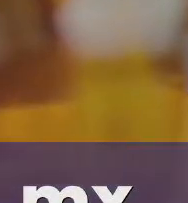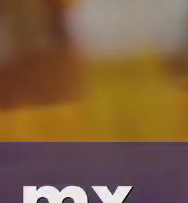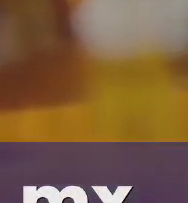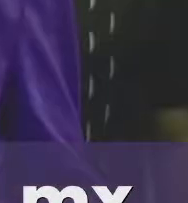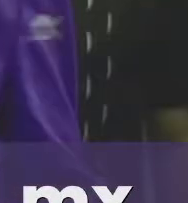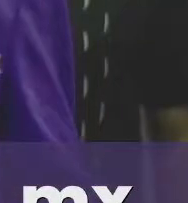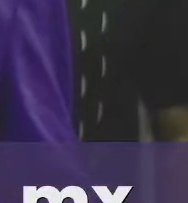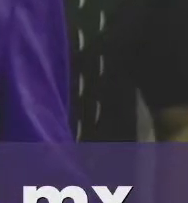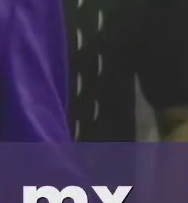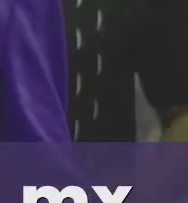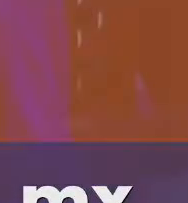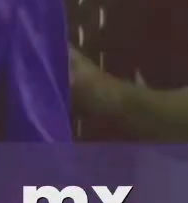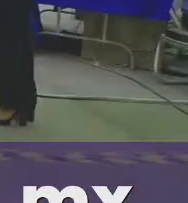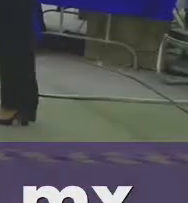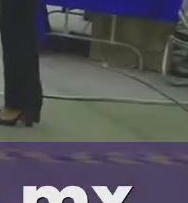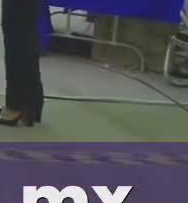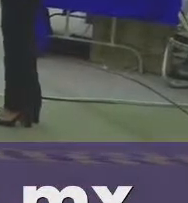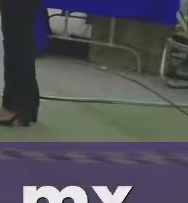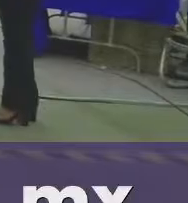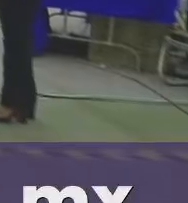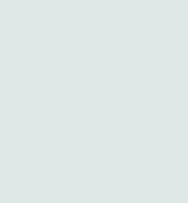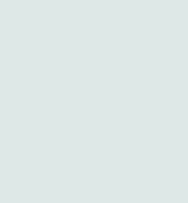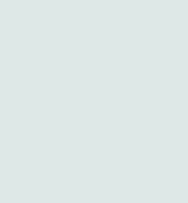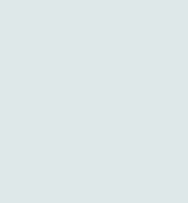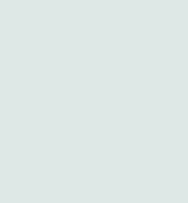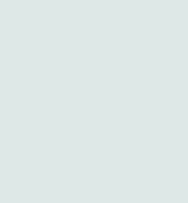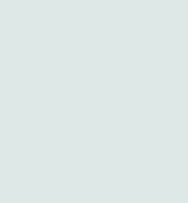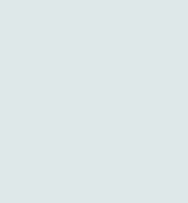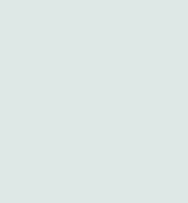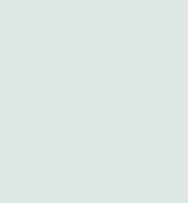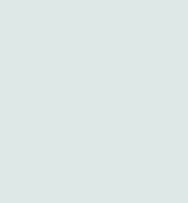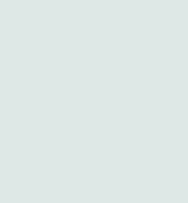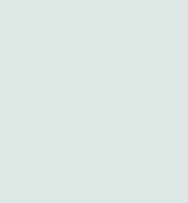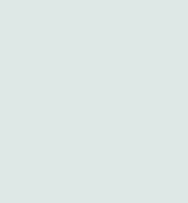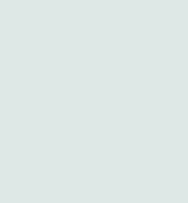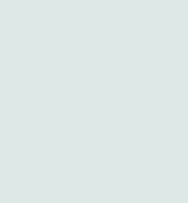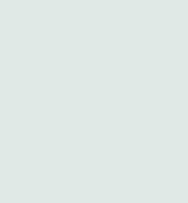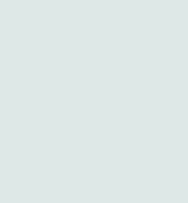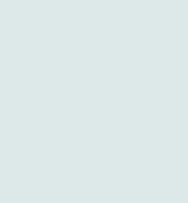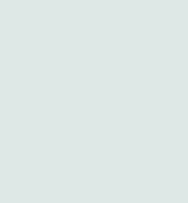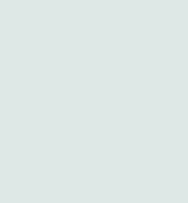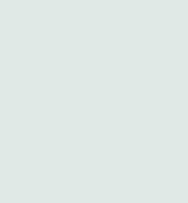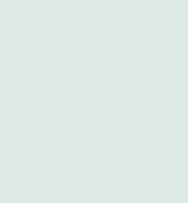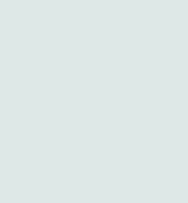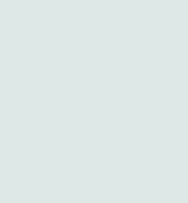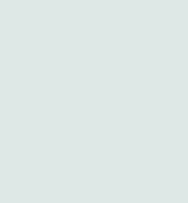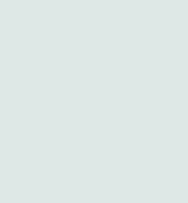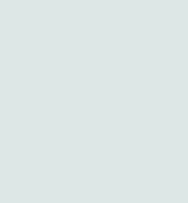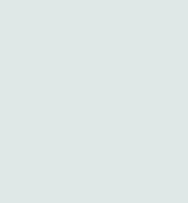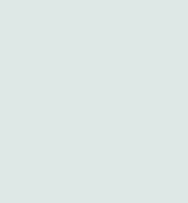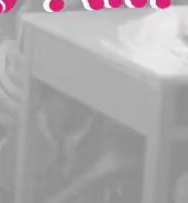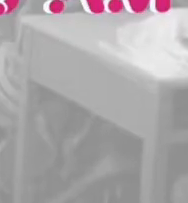clic de distancia desde tu computadora, tablet o celular. Secretaría de Educación Gobierno de Nuevo León.